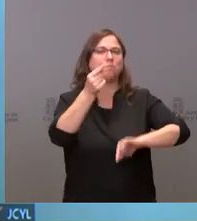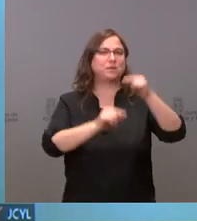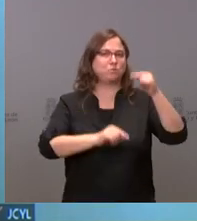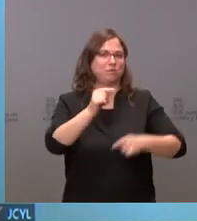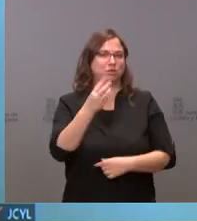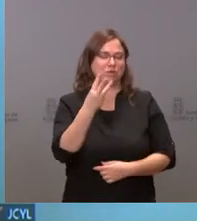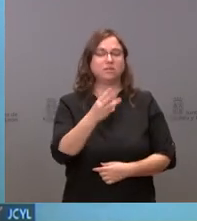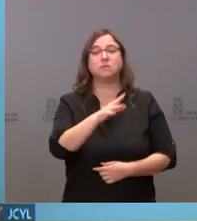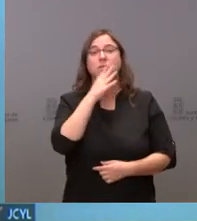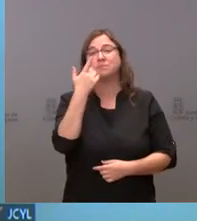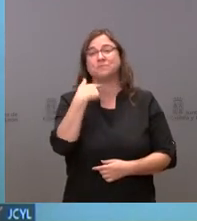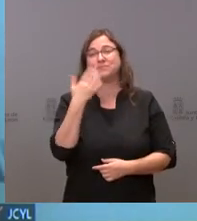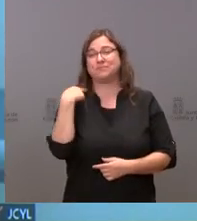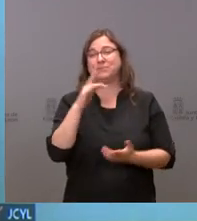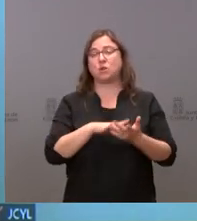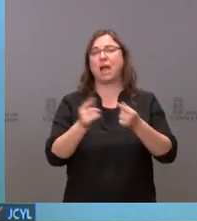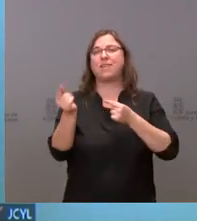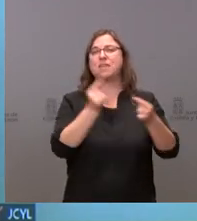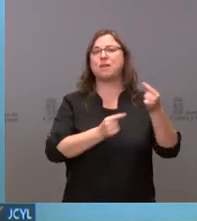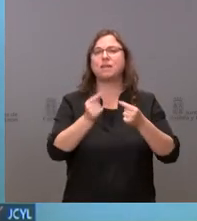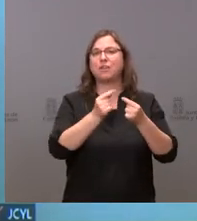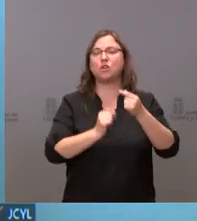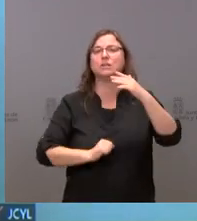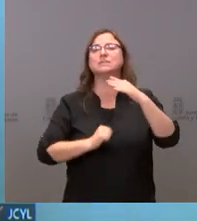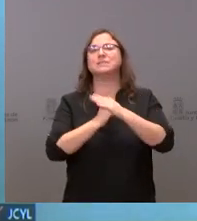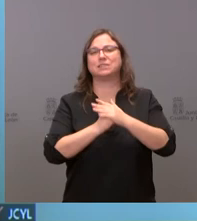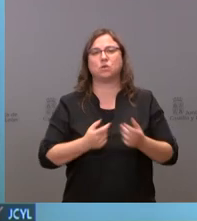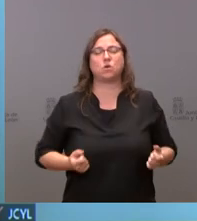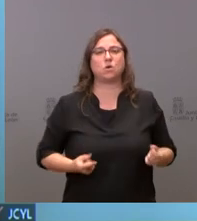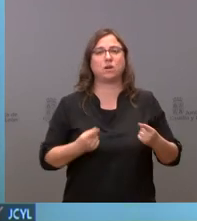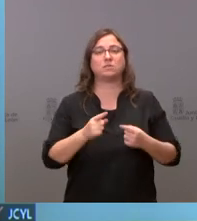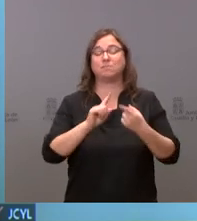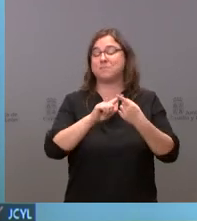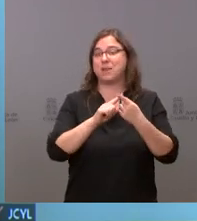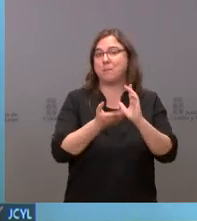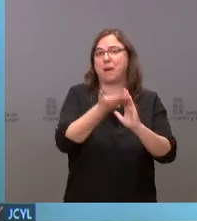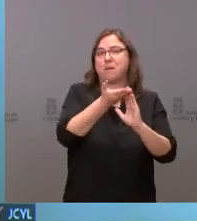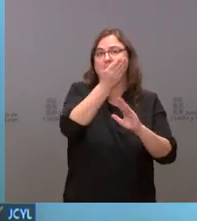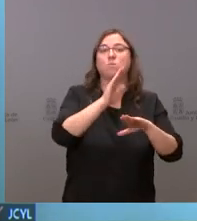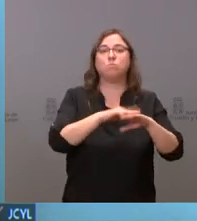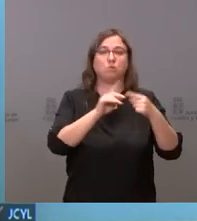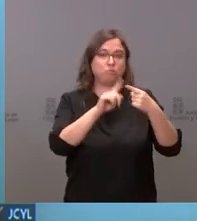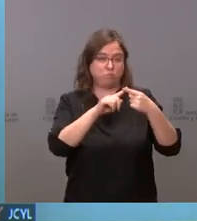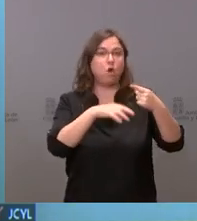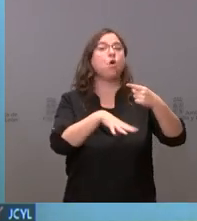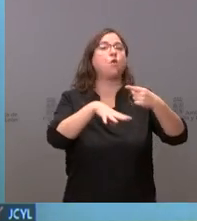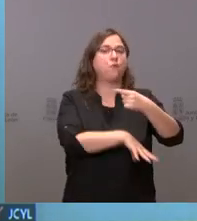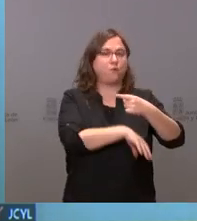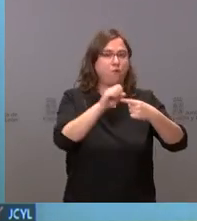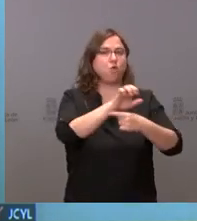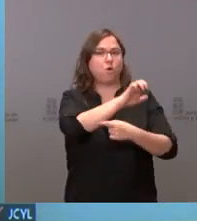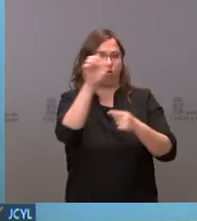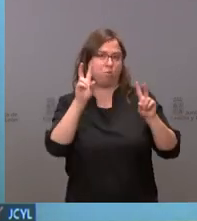se debatió el techo de gasto y lo presentamos tres motivos fundamentalmente que tiran el presupuesto alza la existencia de estos fondos europeos de nueva